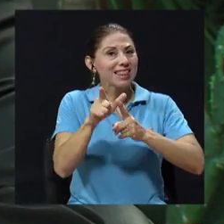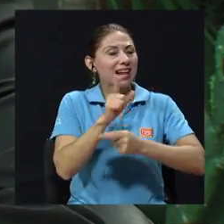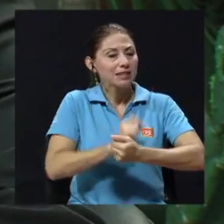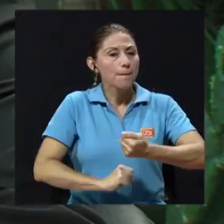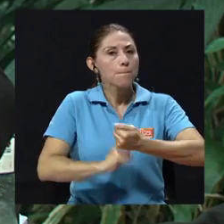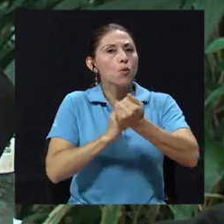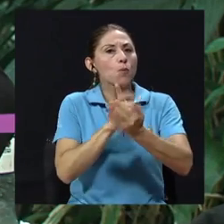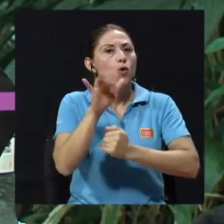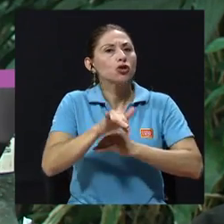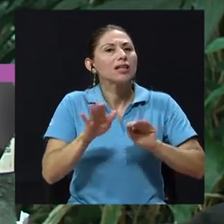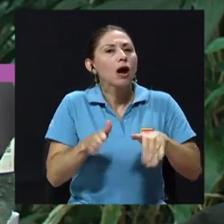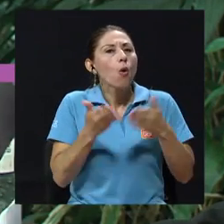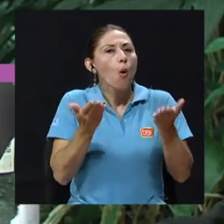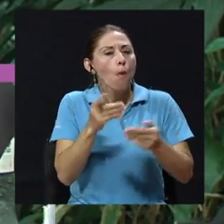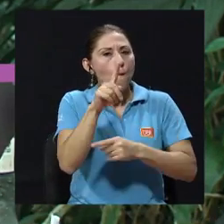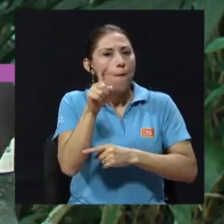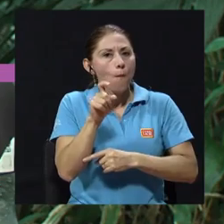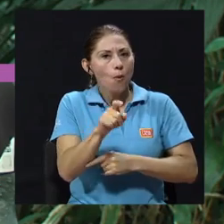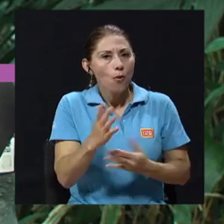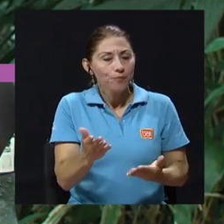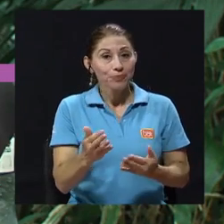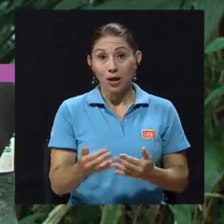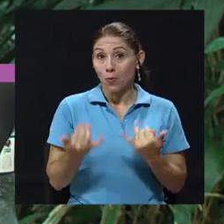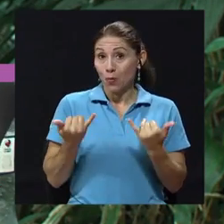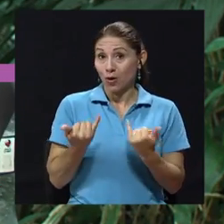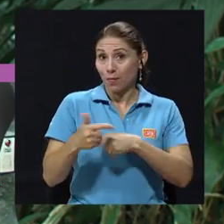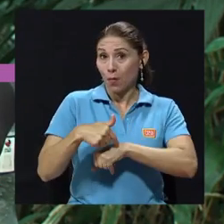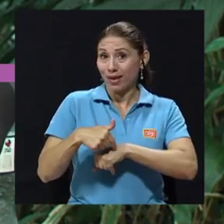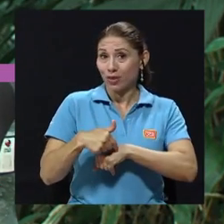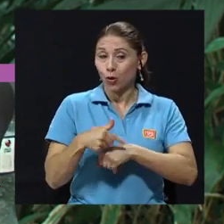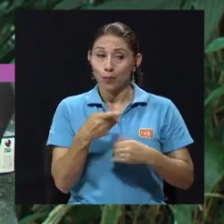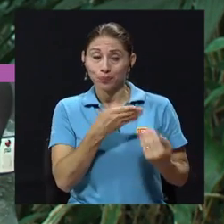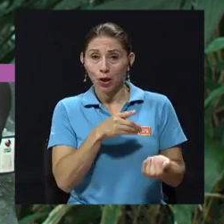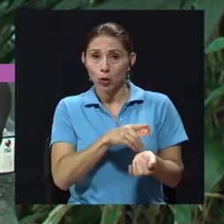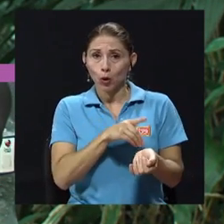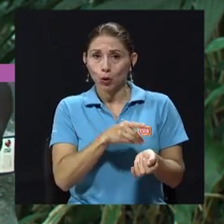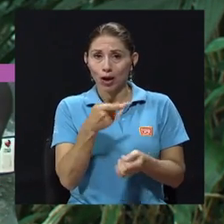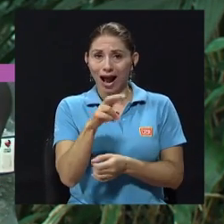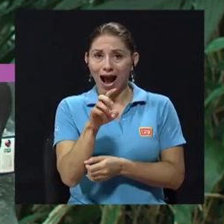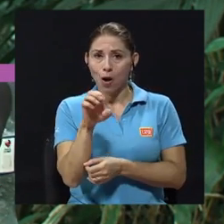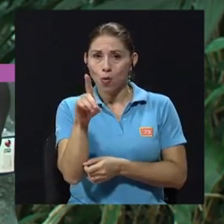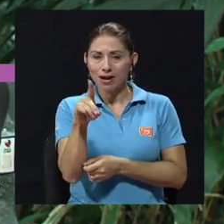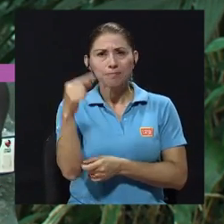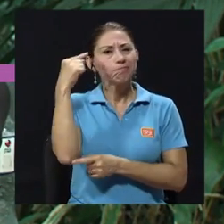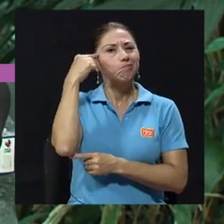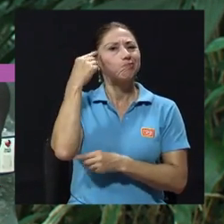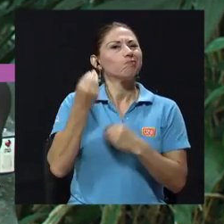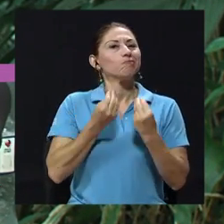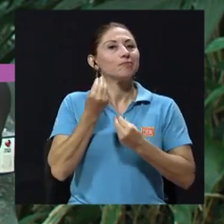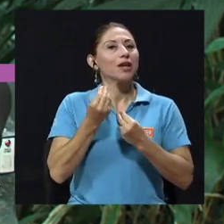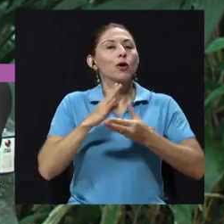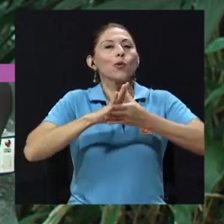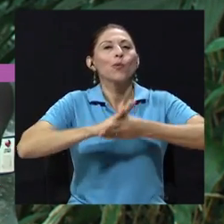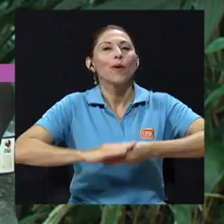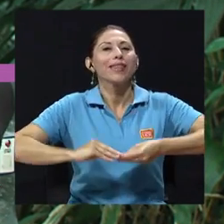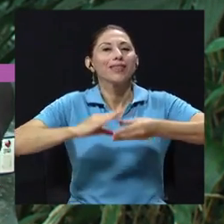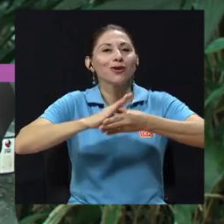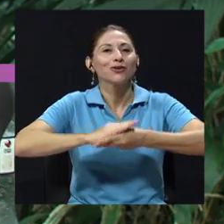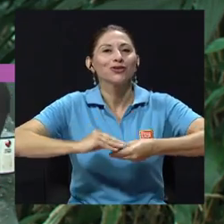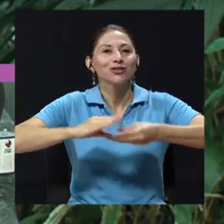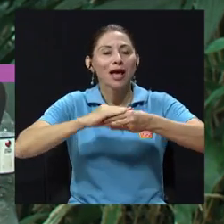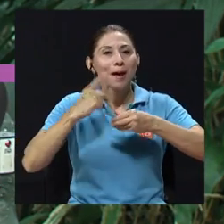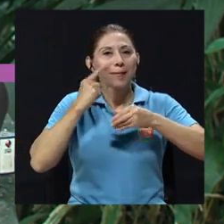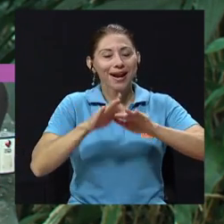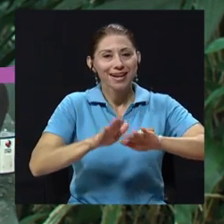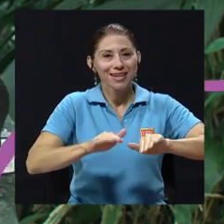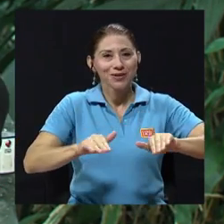este proyecto. Sí, de momento la doctora Howard tenía en mente una serie de cuentos para niños, porque es parte